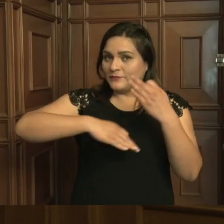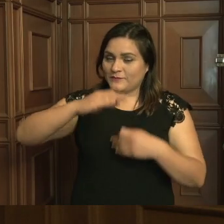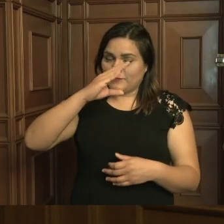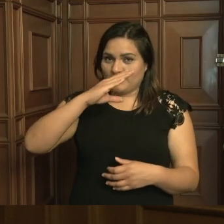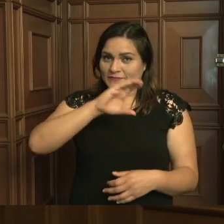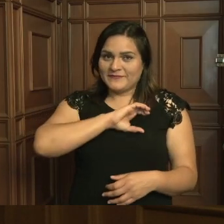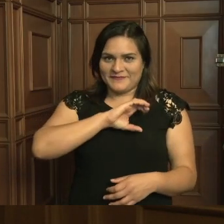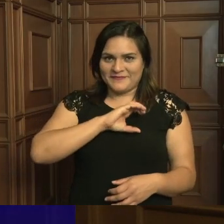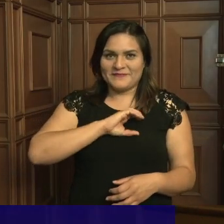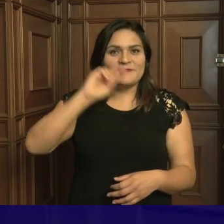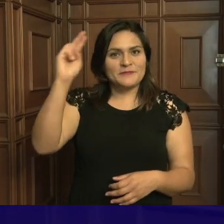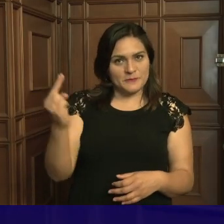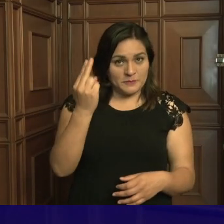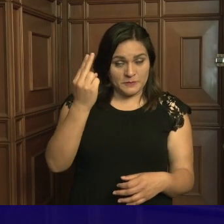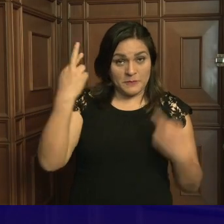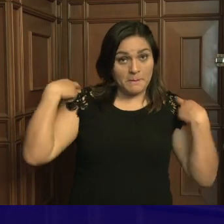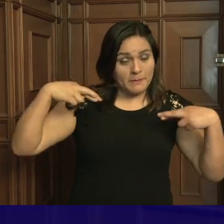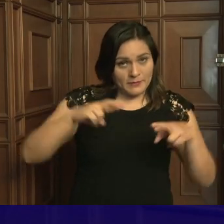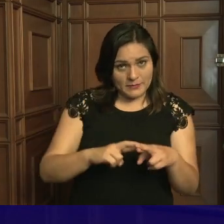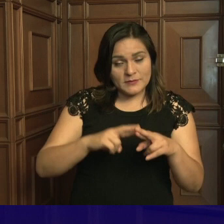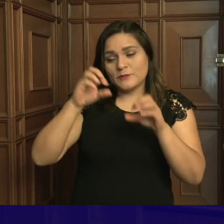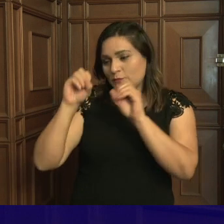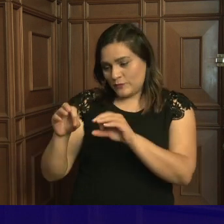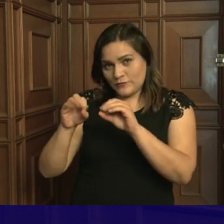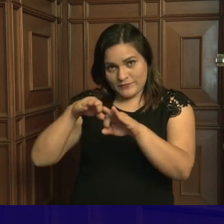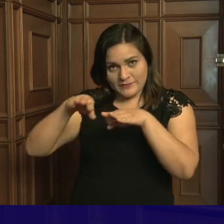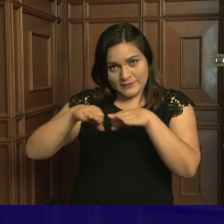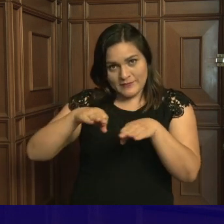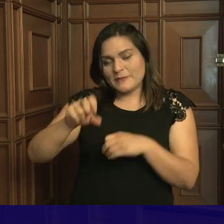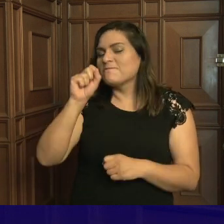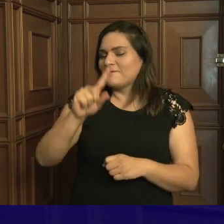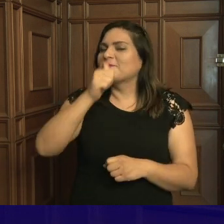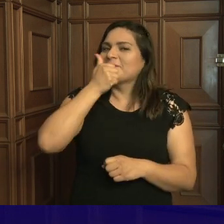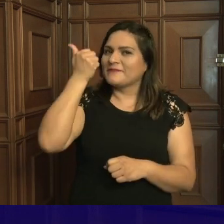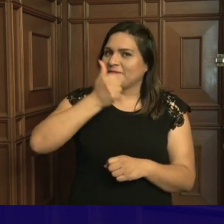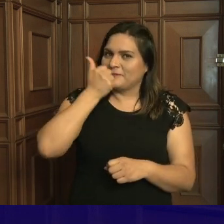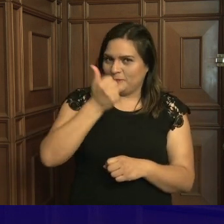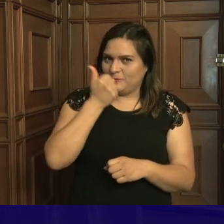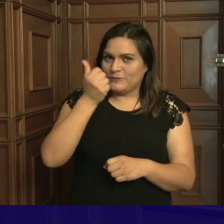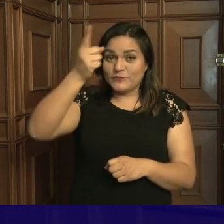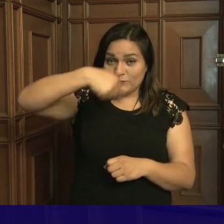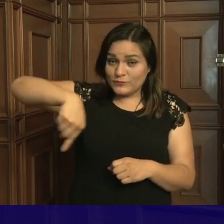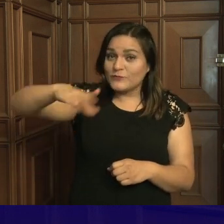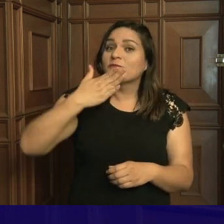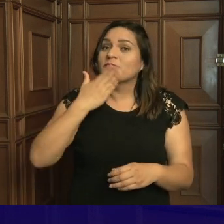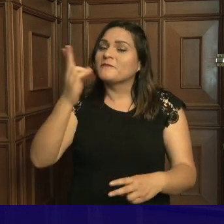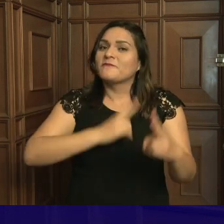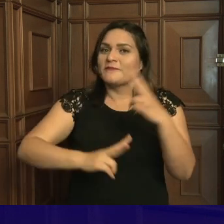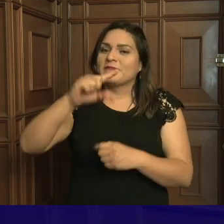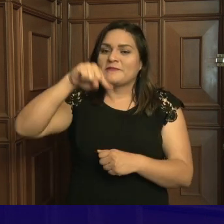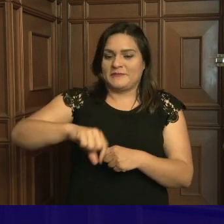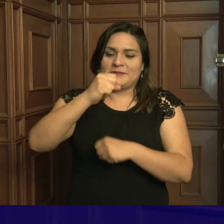Estimados universitarios, todos, maestros, administrativos y sobre todo estudiantes, sean